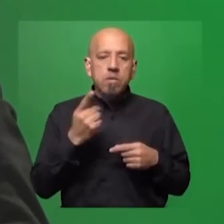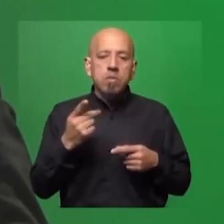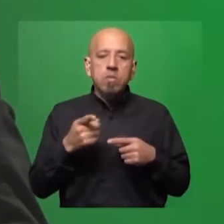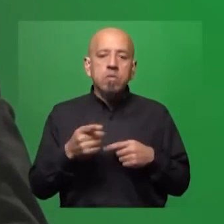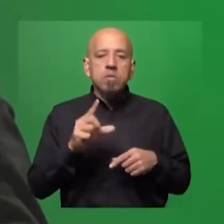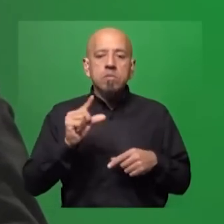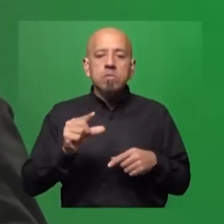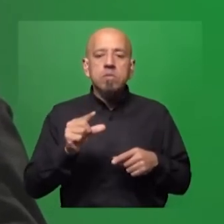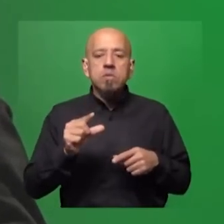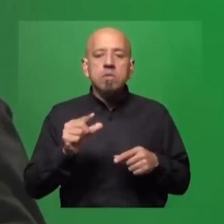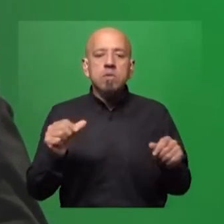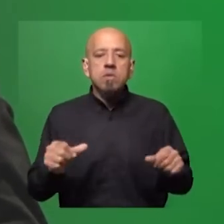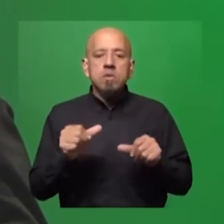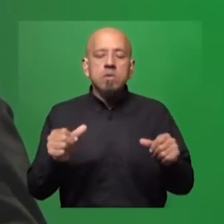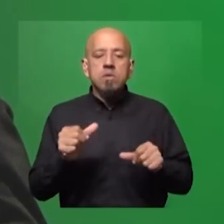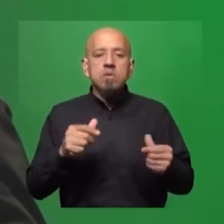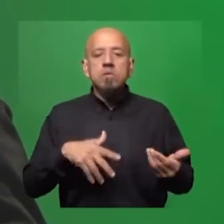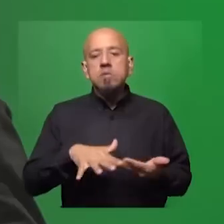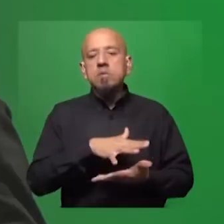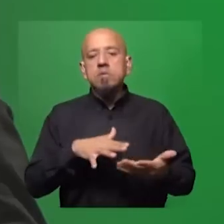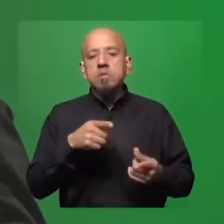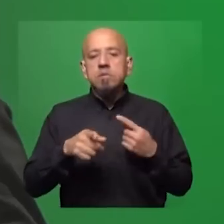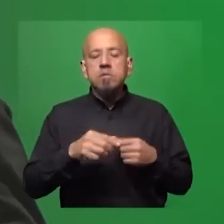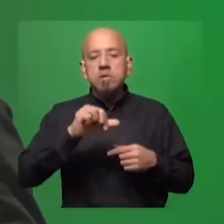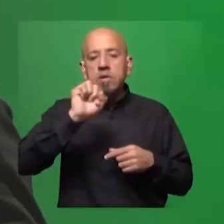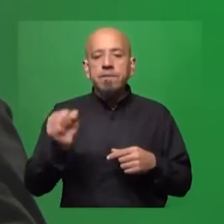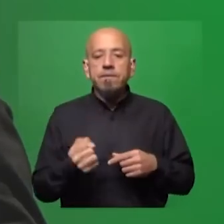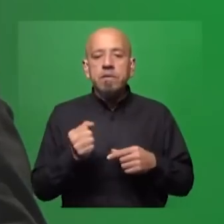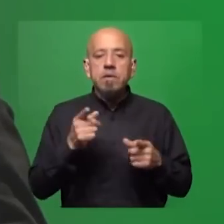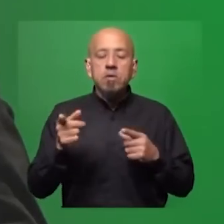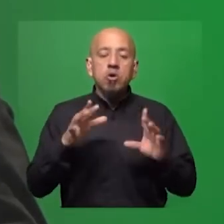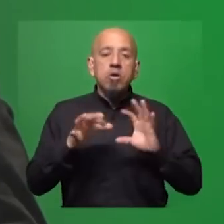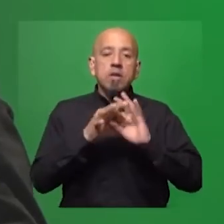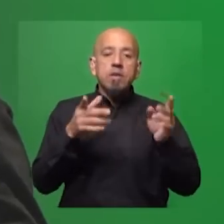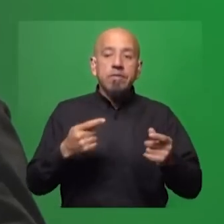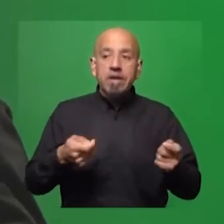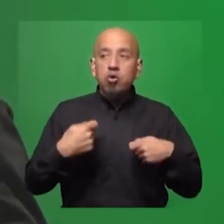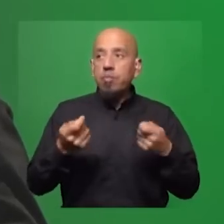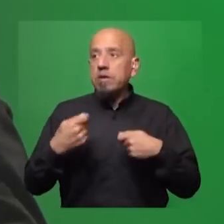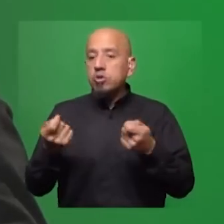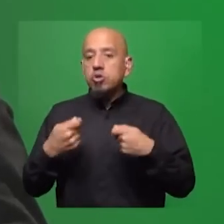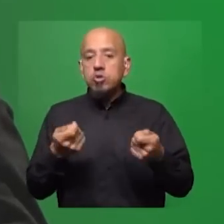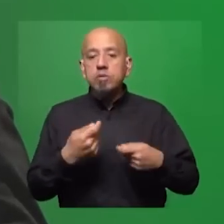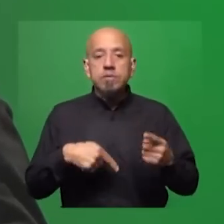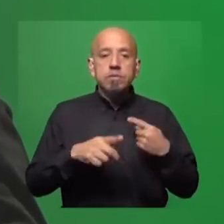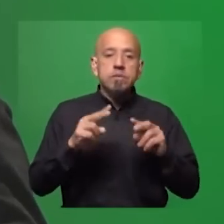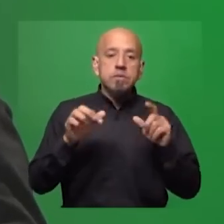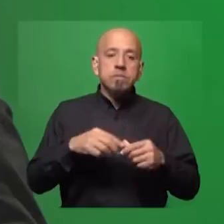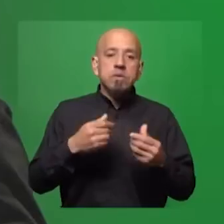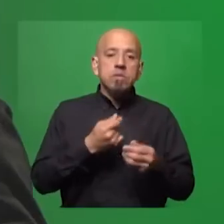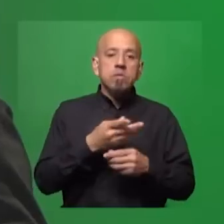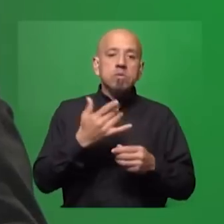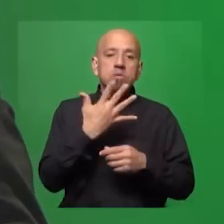poco, crearon la zona de libre comercio continental africana, es la mayor zona de libre comercio del mundo en materia de cantidad de países,